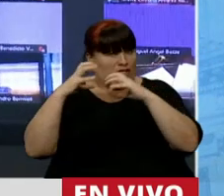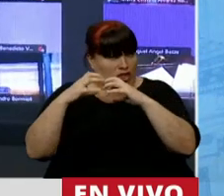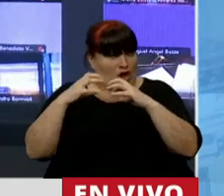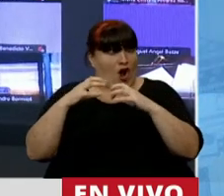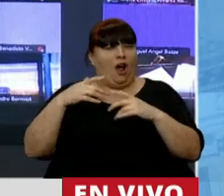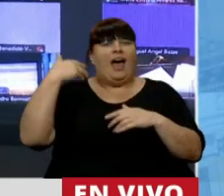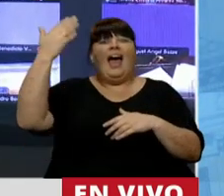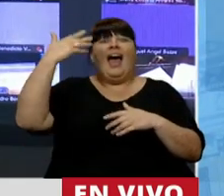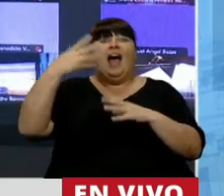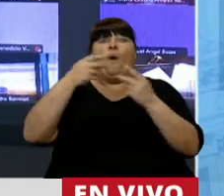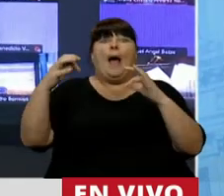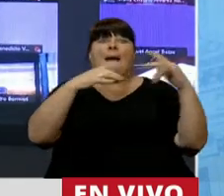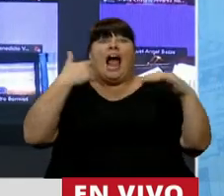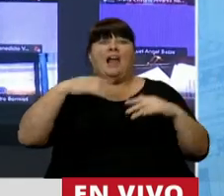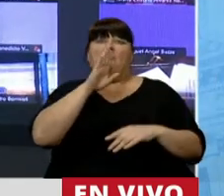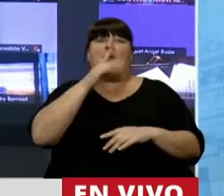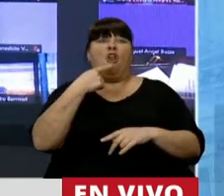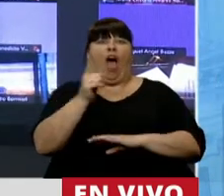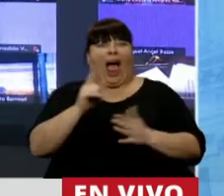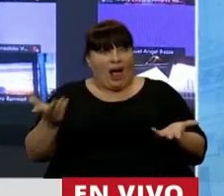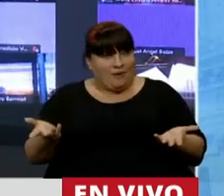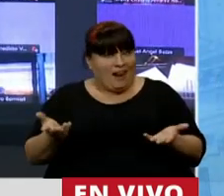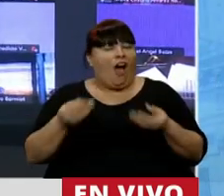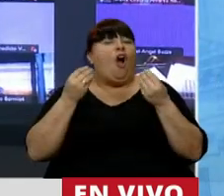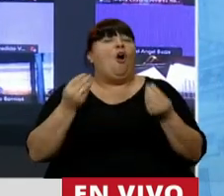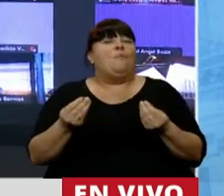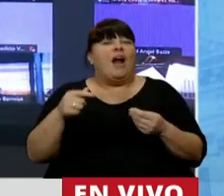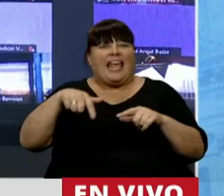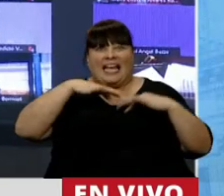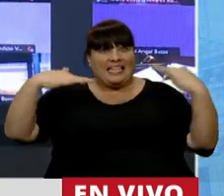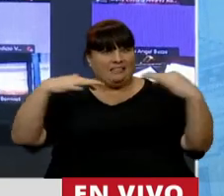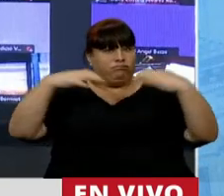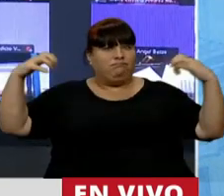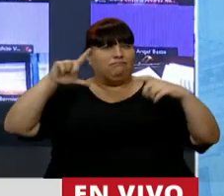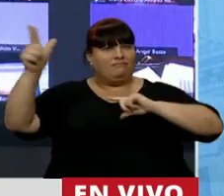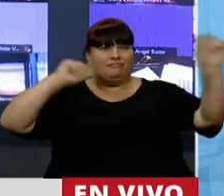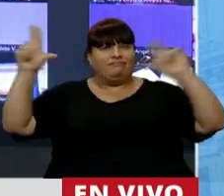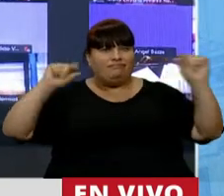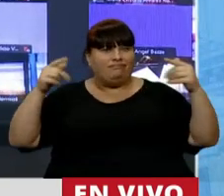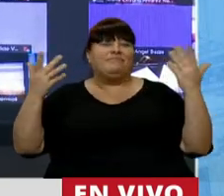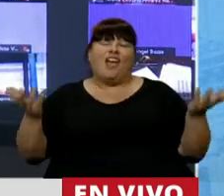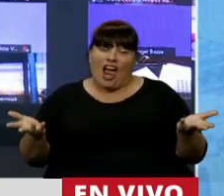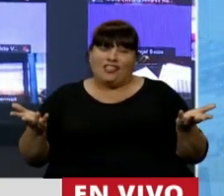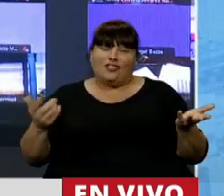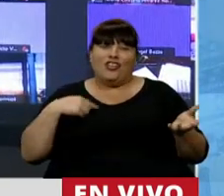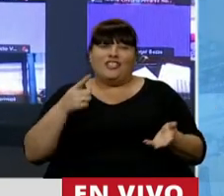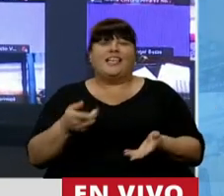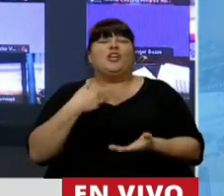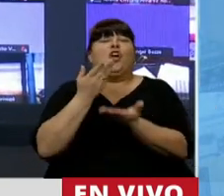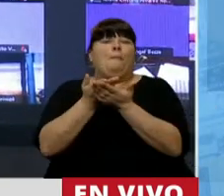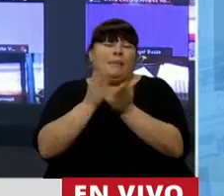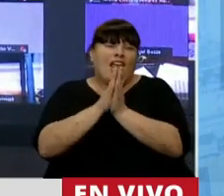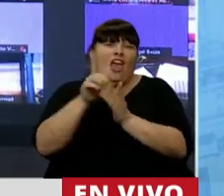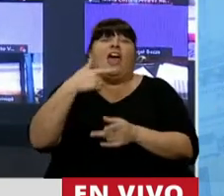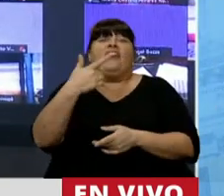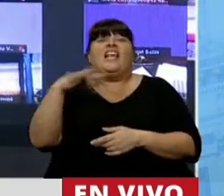les pasó el discurso cuando empezó el partido de Argentina, evidentemente, porque no quedó uno en el recinto. Entonces, lo que les pedimos es